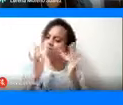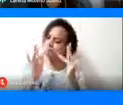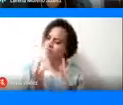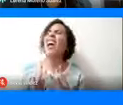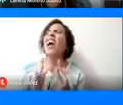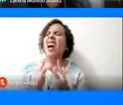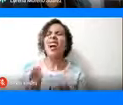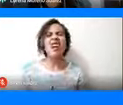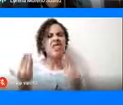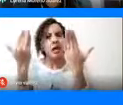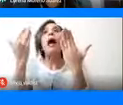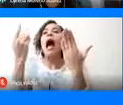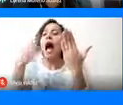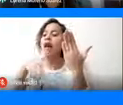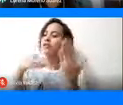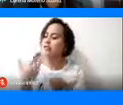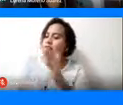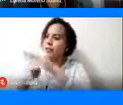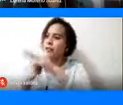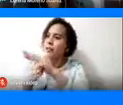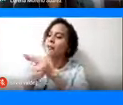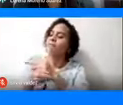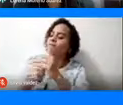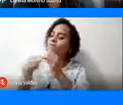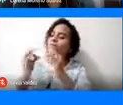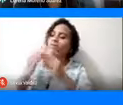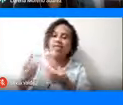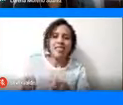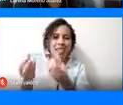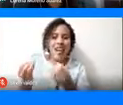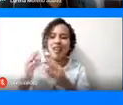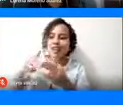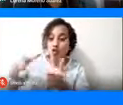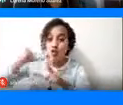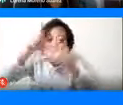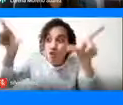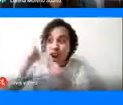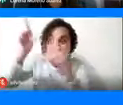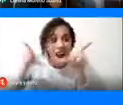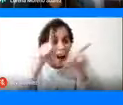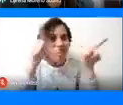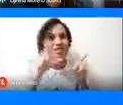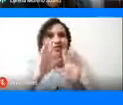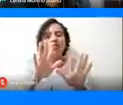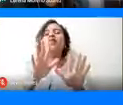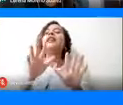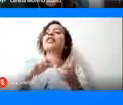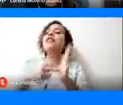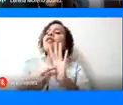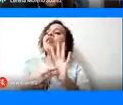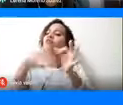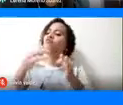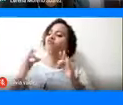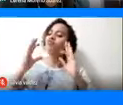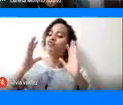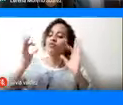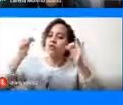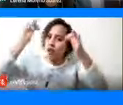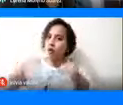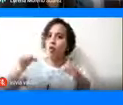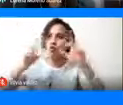permitan seguir posicionando el destino como un destino turístico